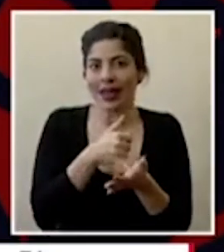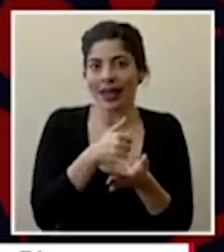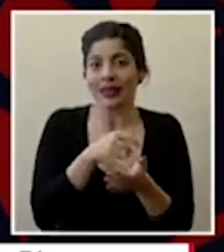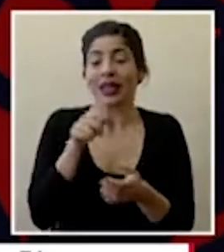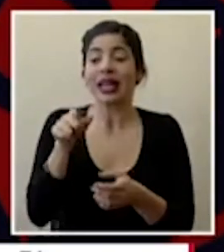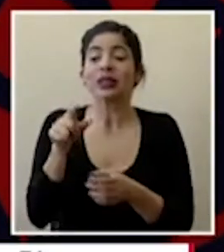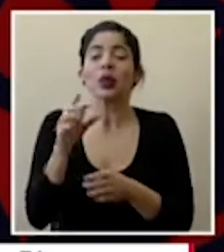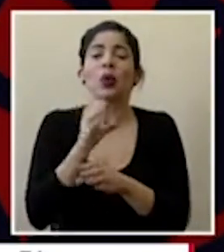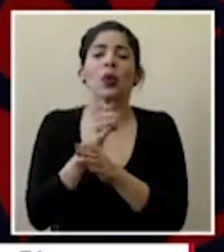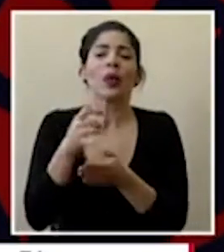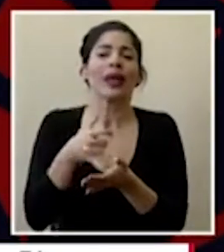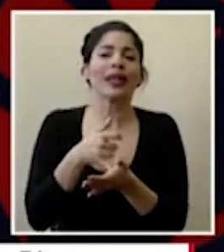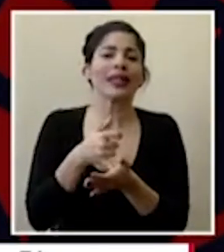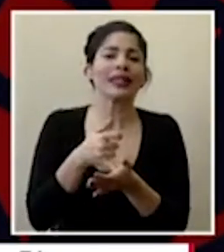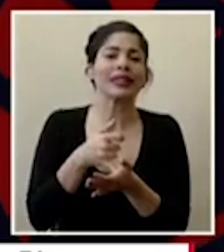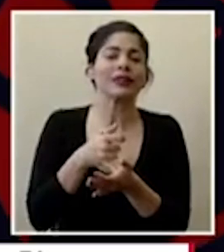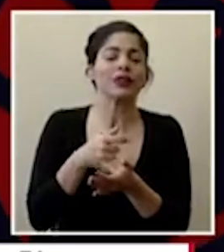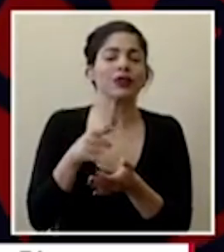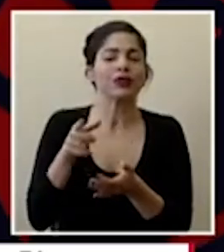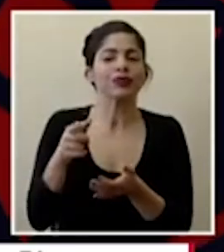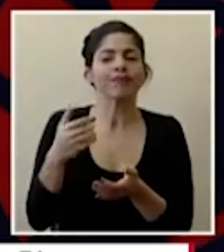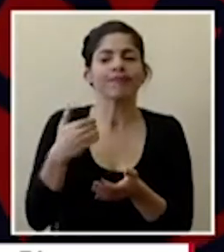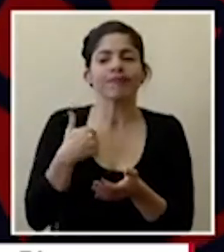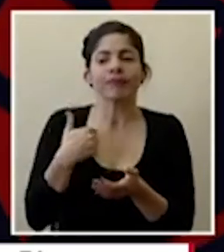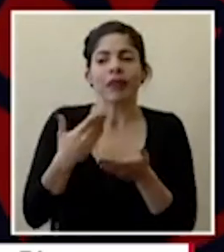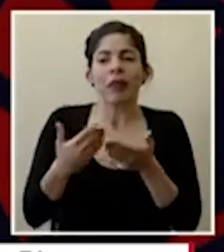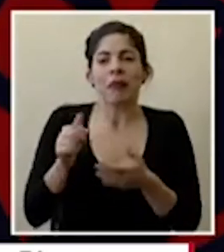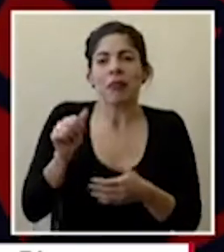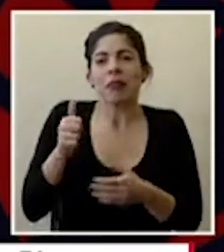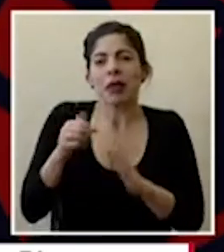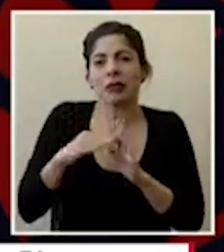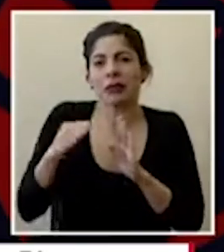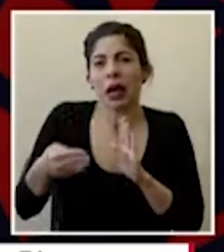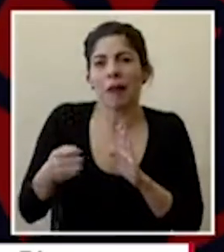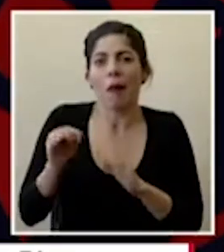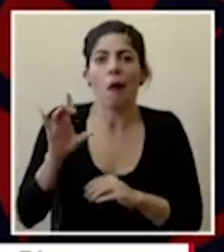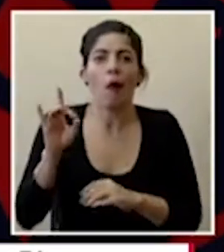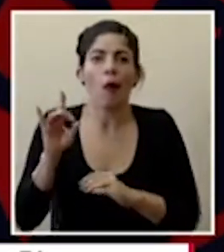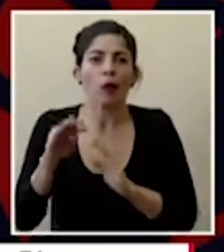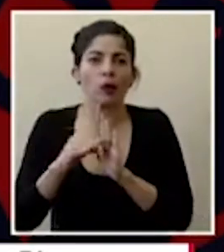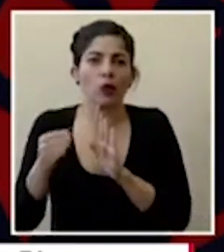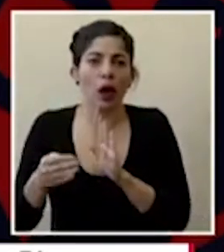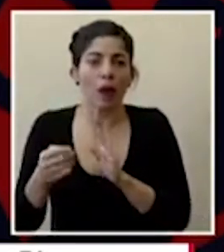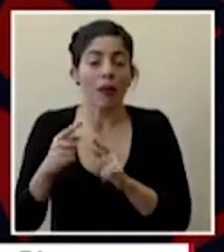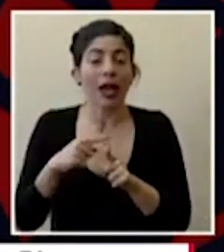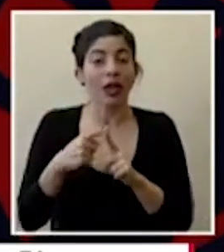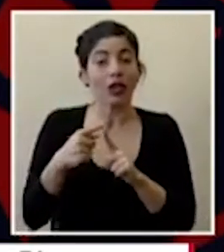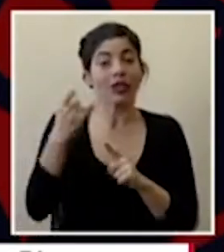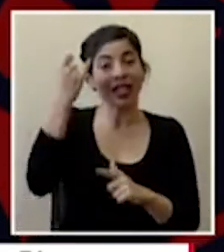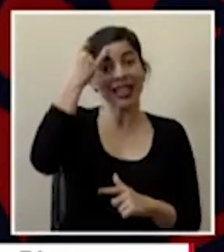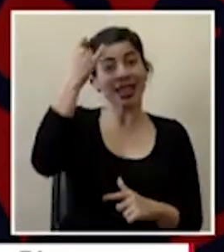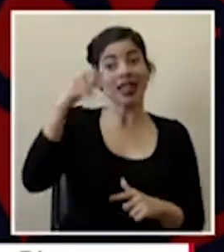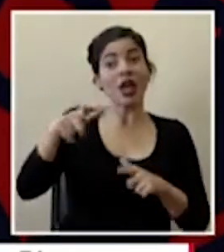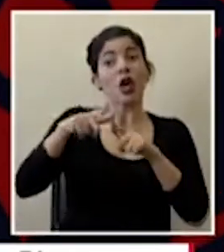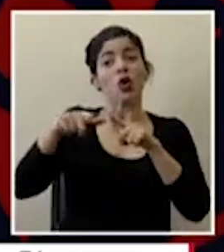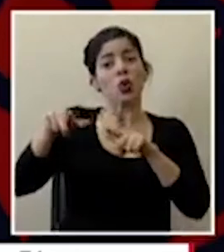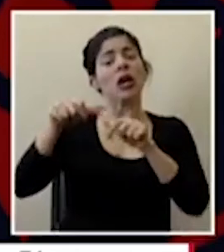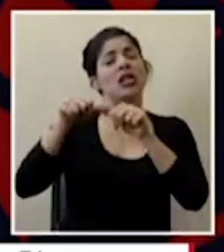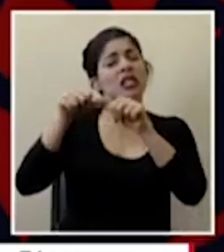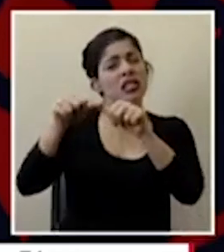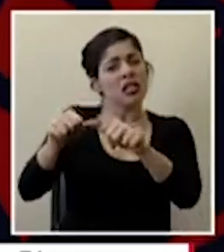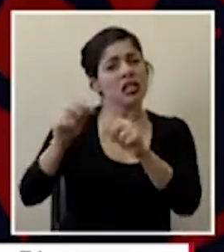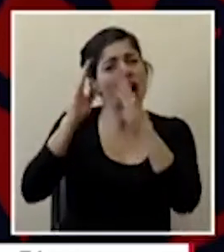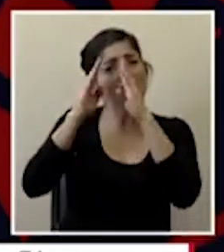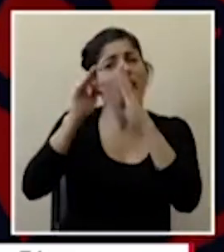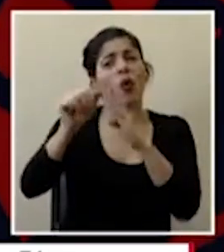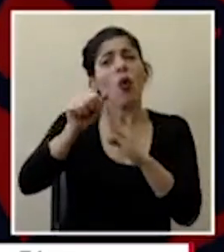de cuidados intensivos este donde hay tal vez 10 camas 8 camas y la idea es que estos centros sigan atendiendo las las